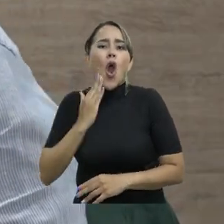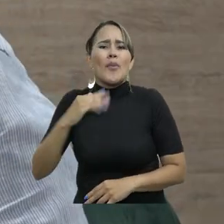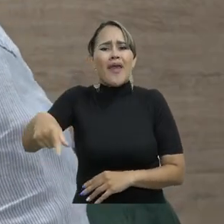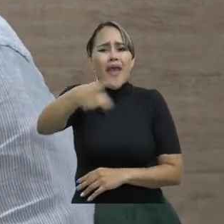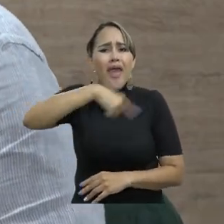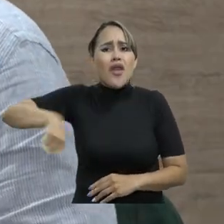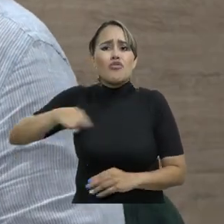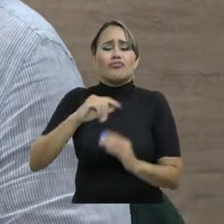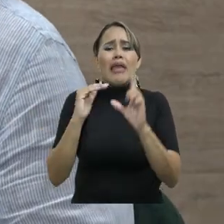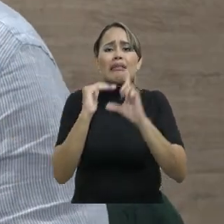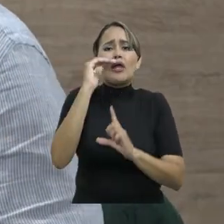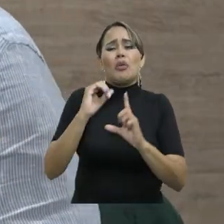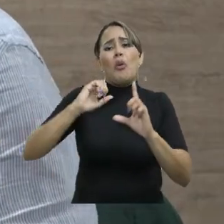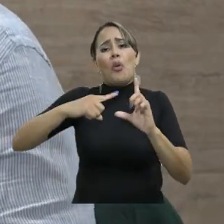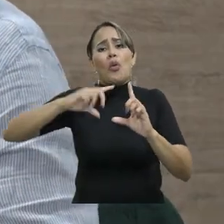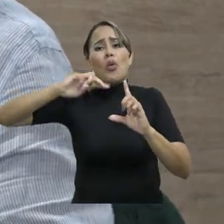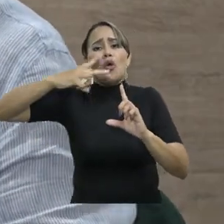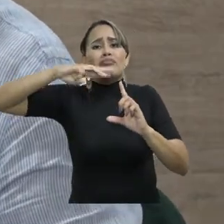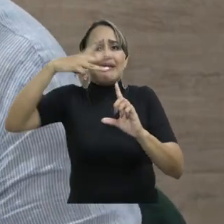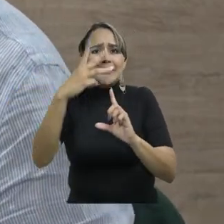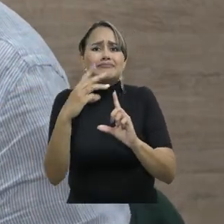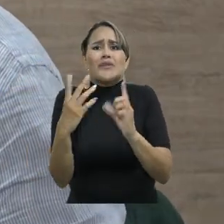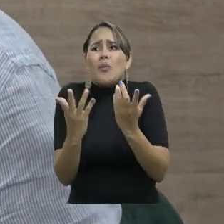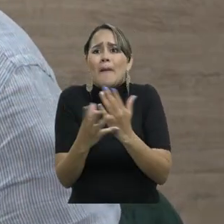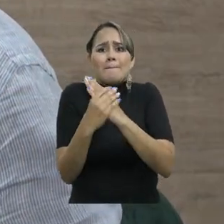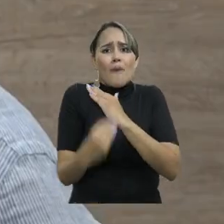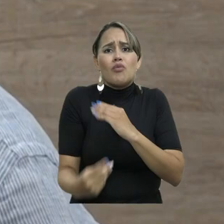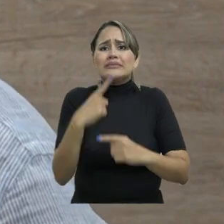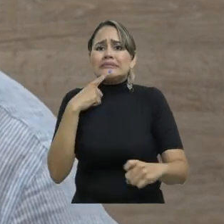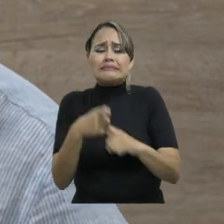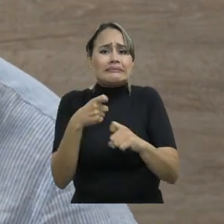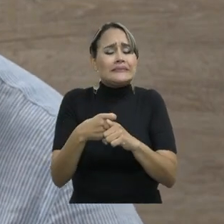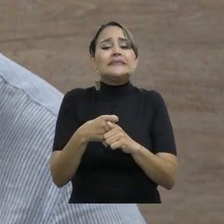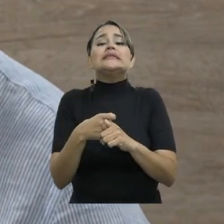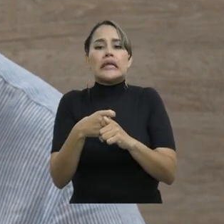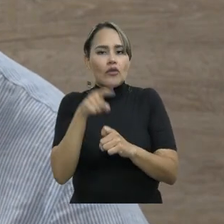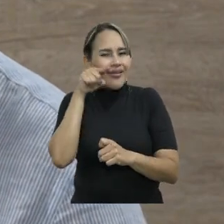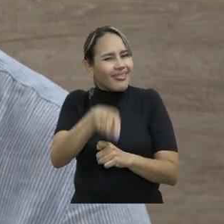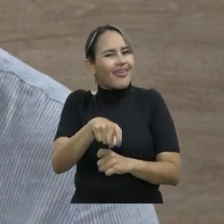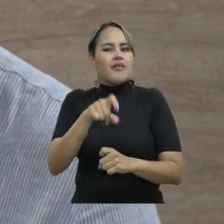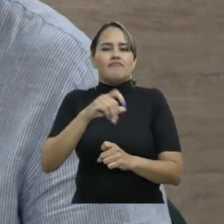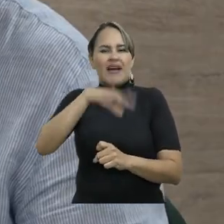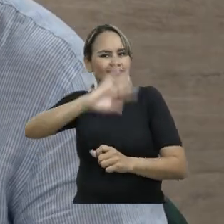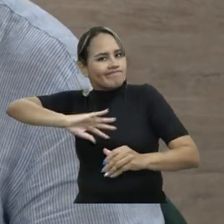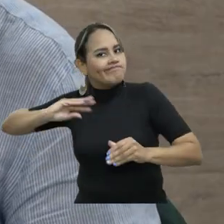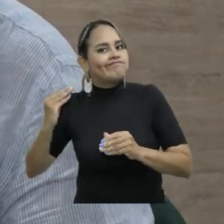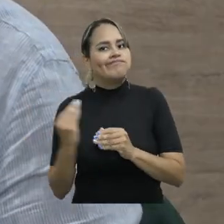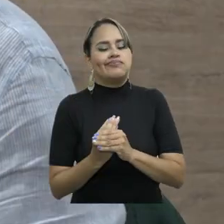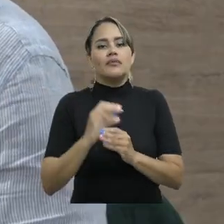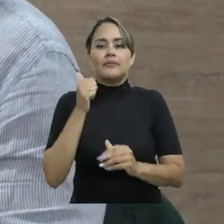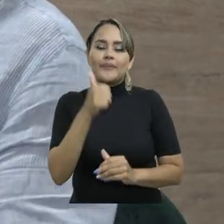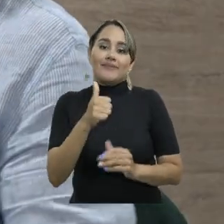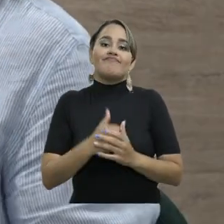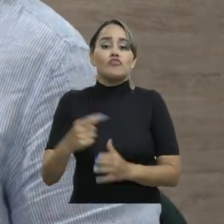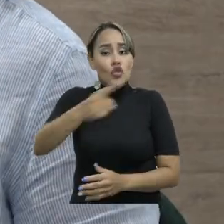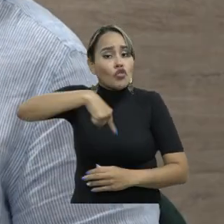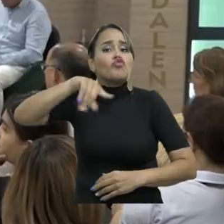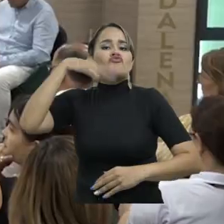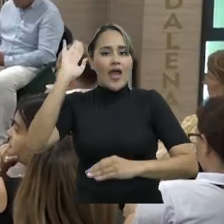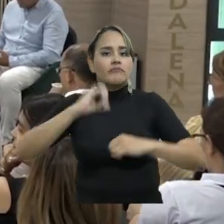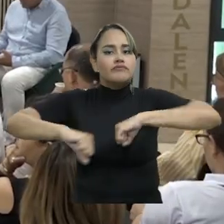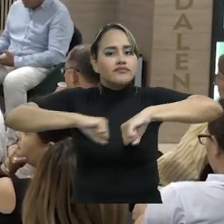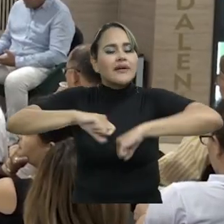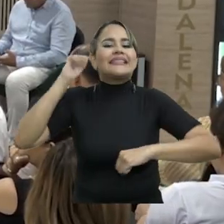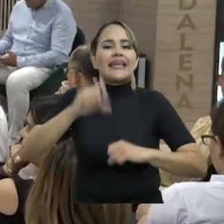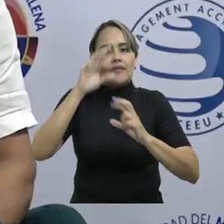población vulnerable, gente que está dentro de la inclusión de la sociedad, nosotros estamos diciendo que estamos haciendo la tarea, ahora necesitamos que nos reconozcan la tarea.